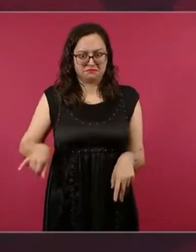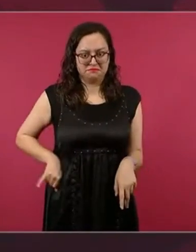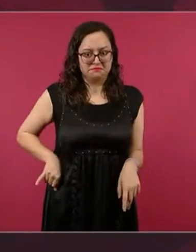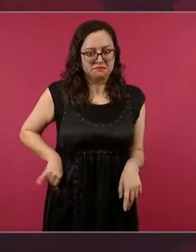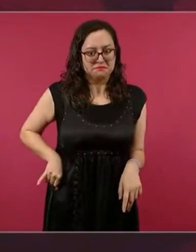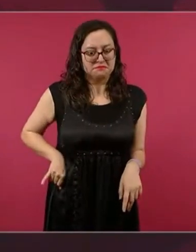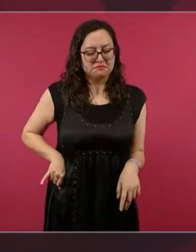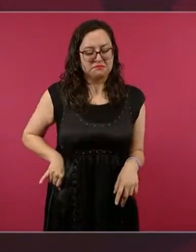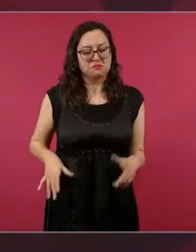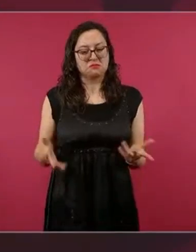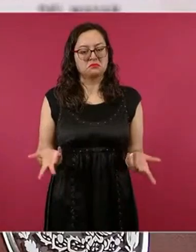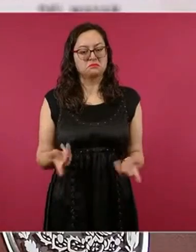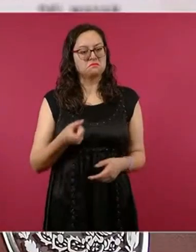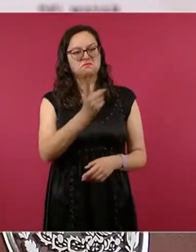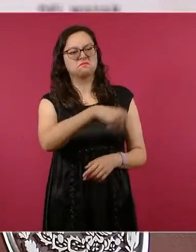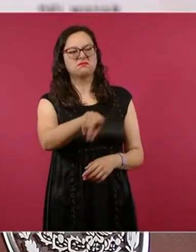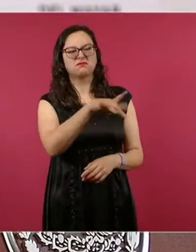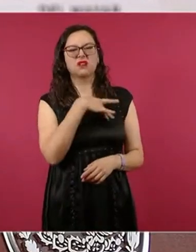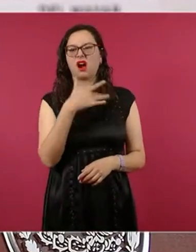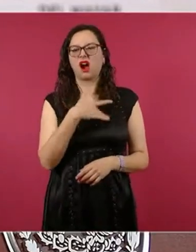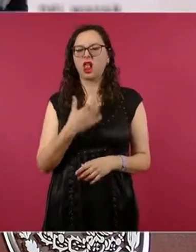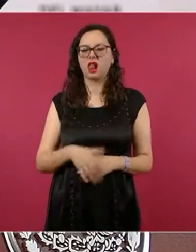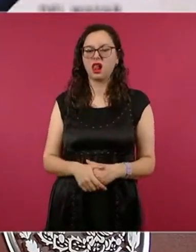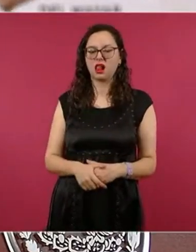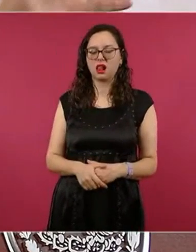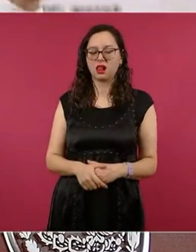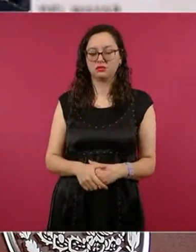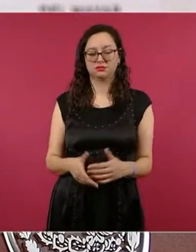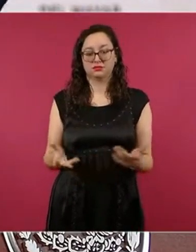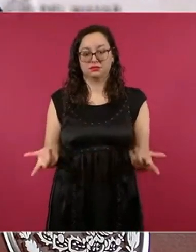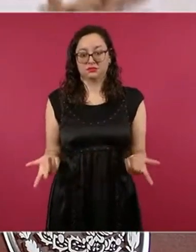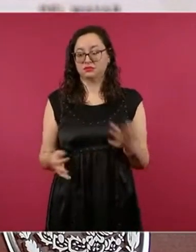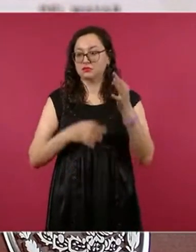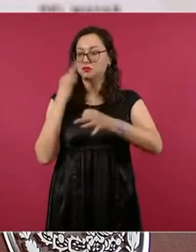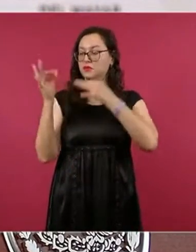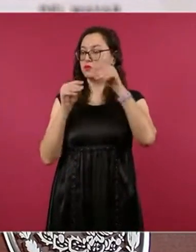pero no hay nada.